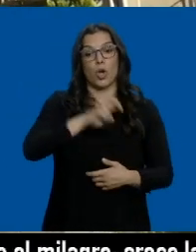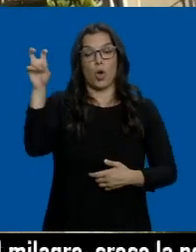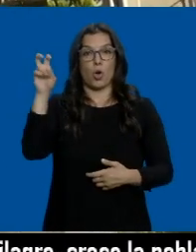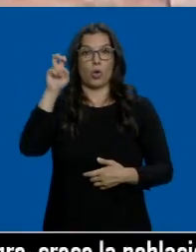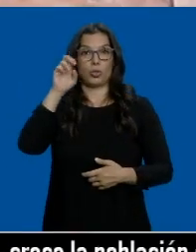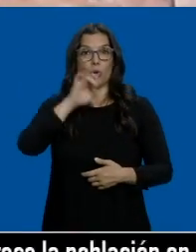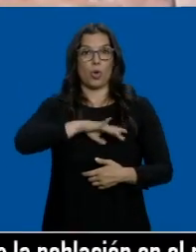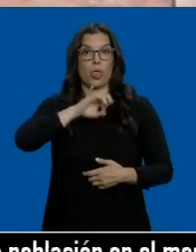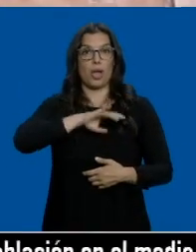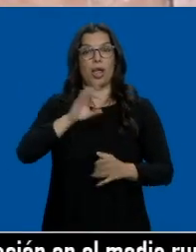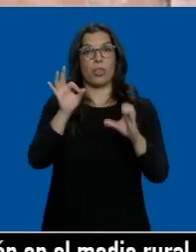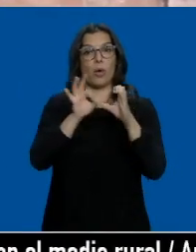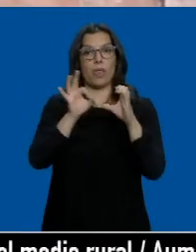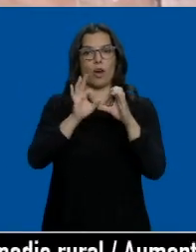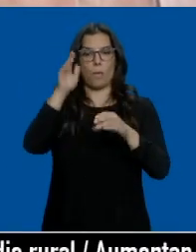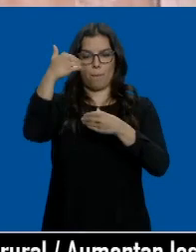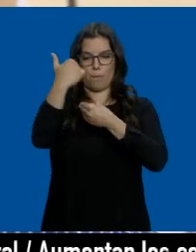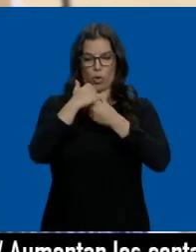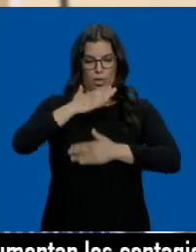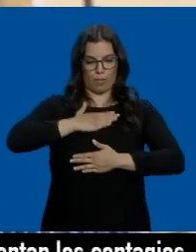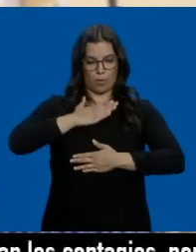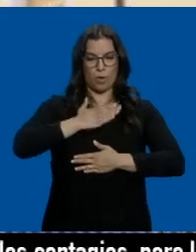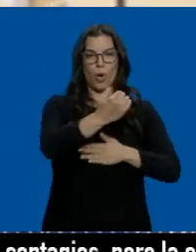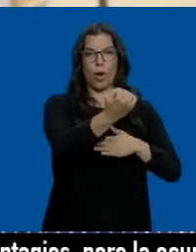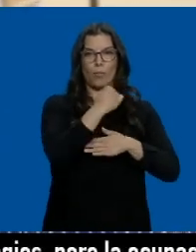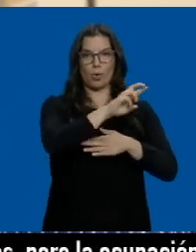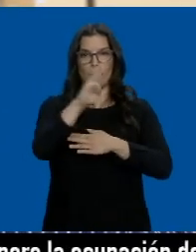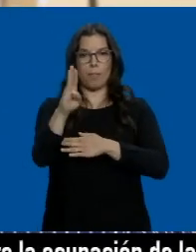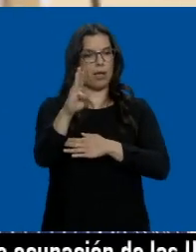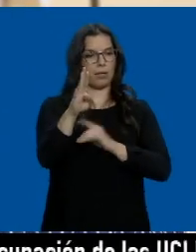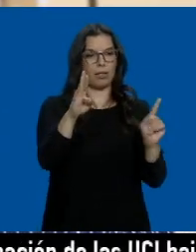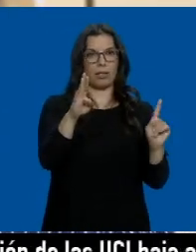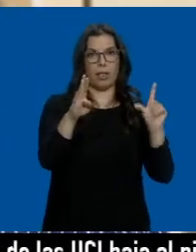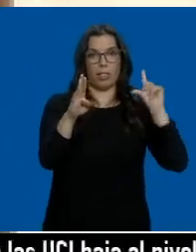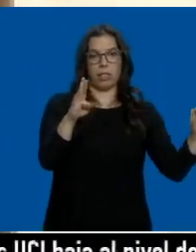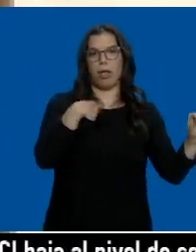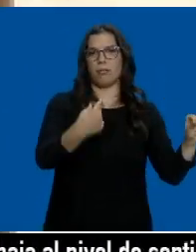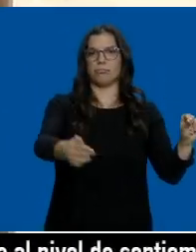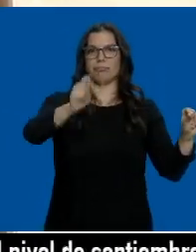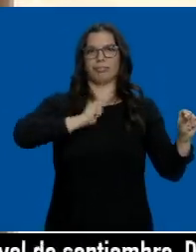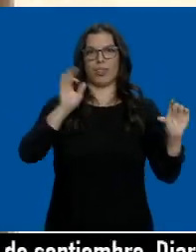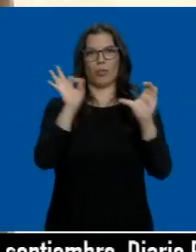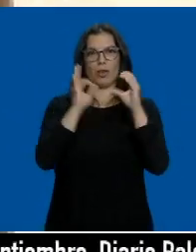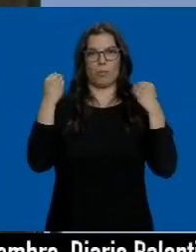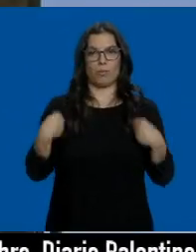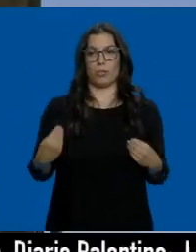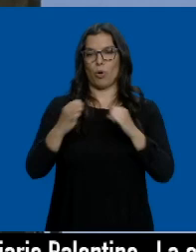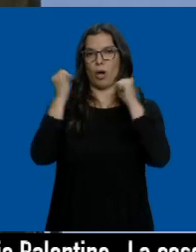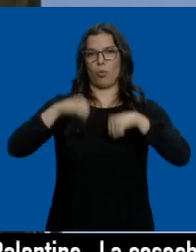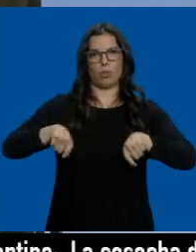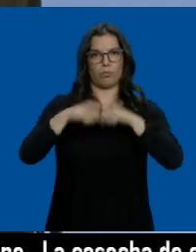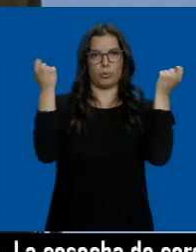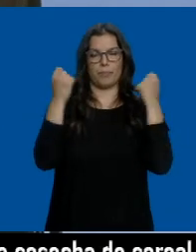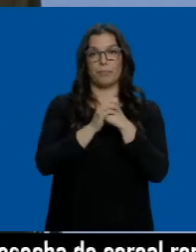Naranja, se ha votado a sí mismo y ha conseguido el respaldo de los concejales del PP. Así que Iván Andrés es el nuevo alcalde rompiéndolo acordado.